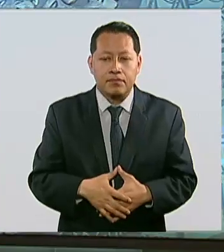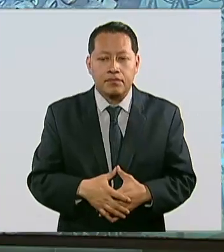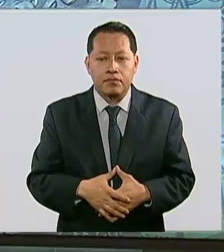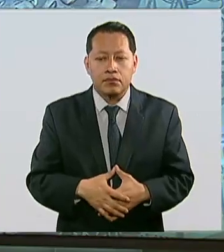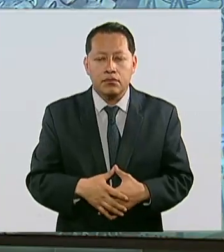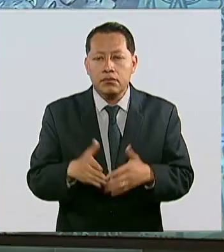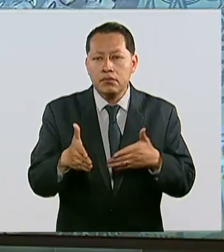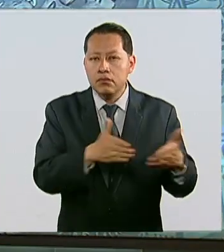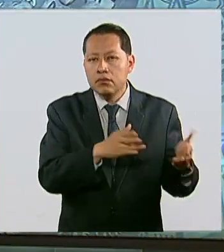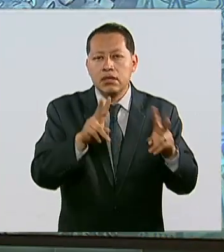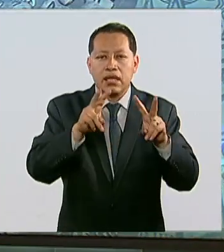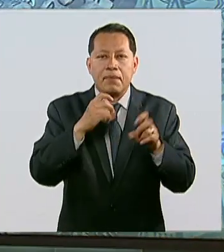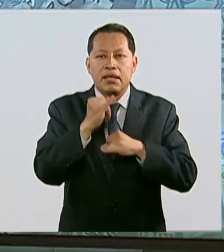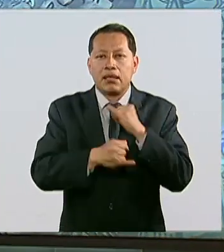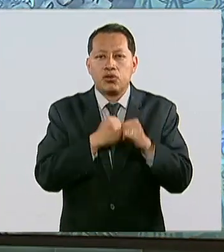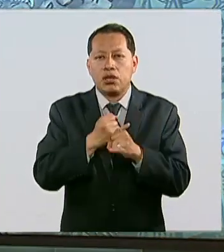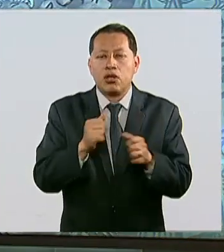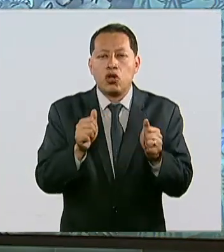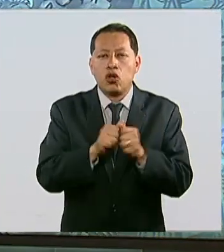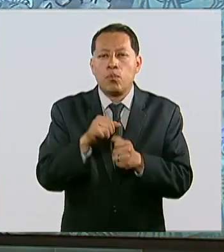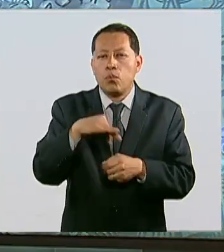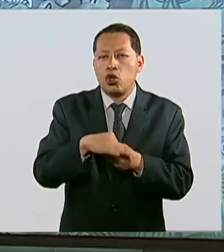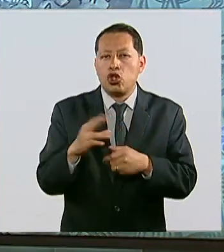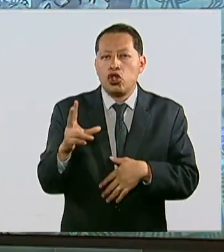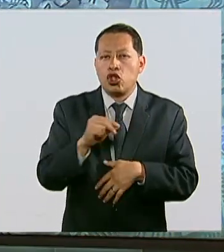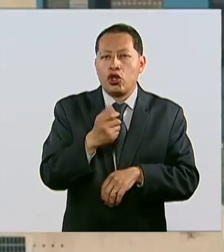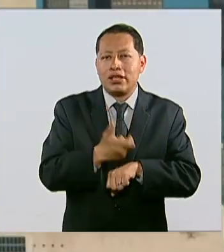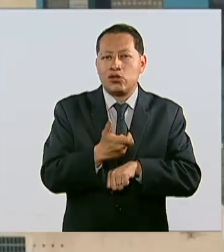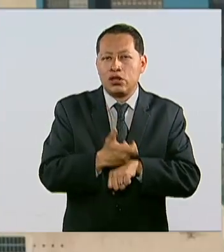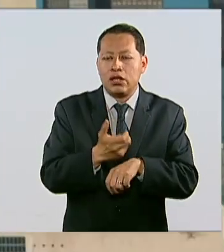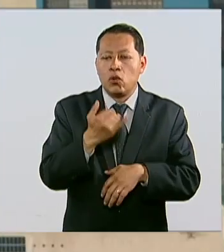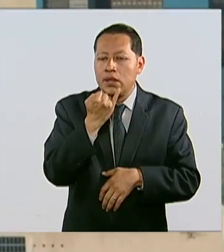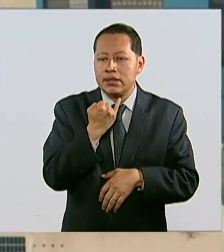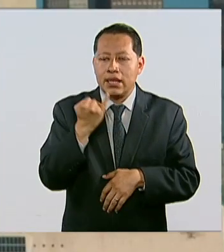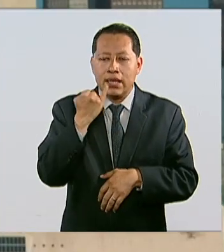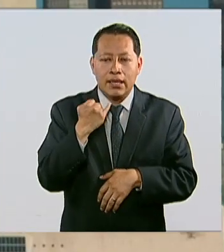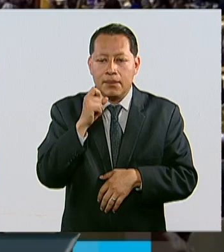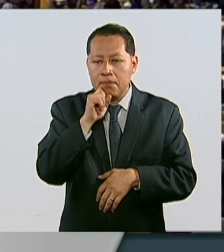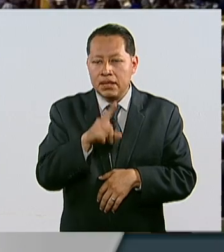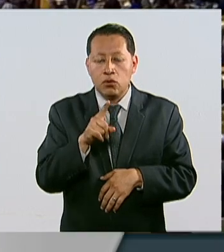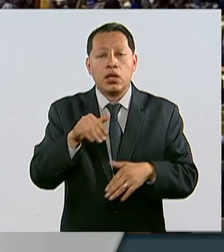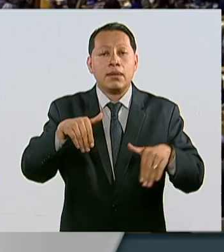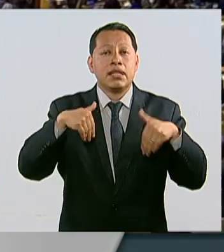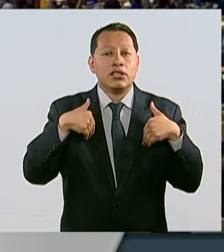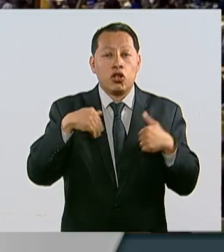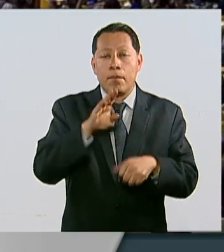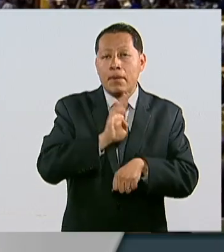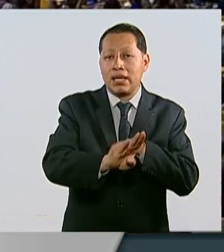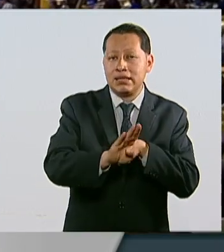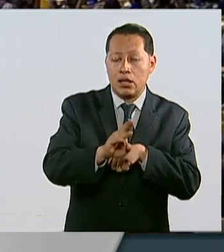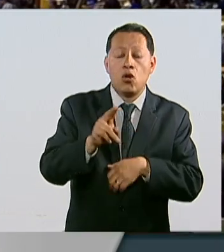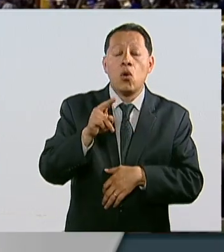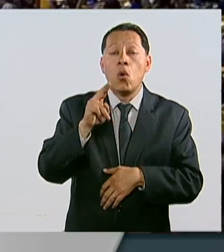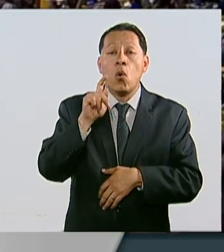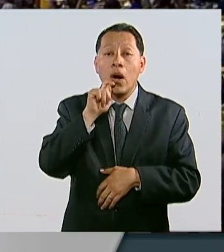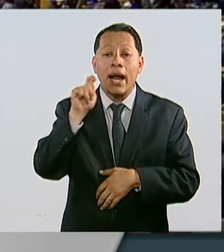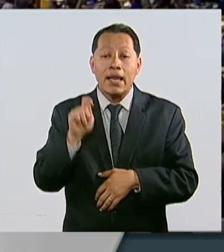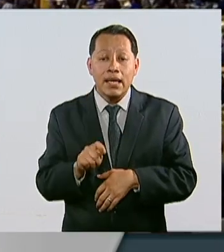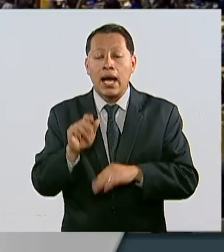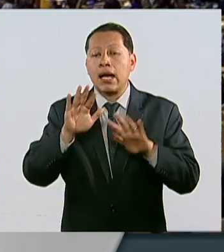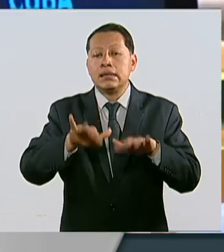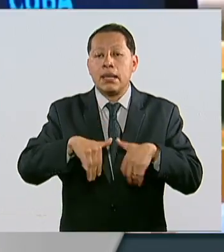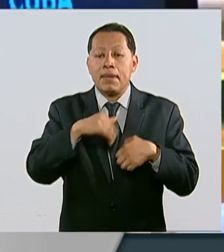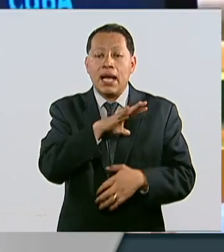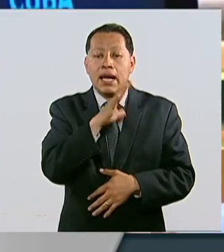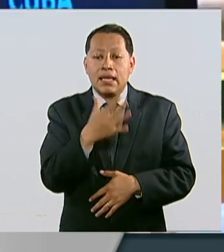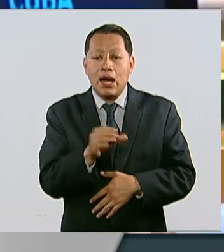Y en temas internacionales con el voto en contra de Estados Unidos e Israel y las abstenciones de Brasil y Ucrania, la Asamblea General de